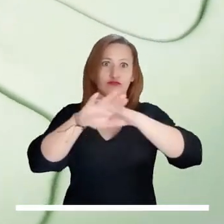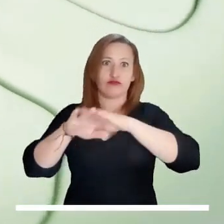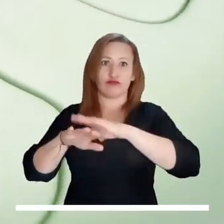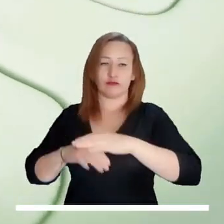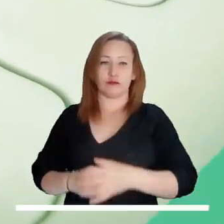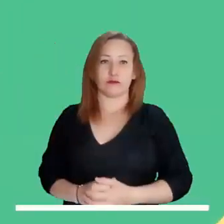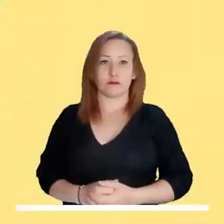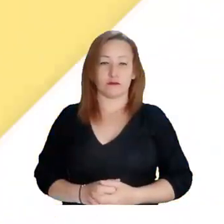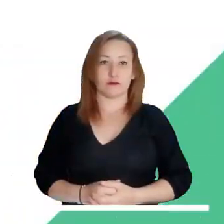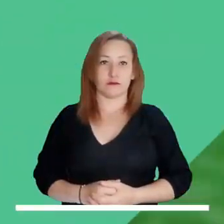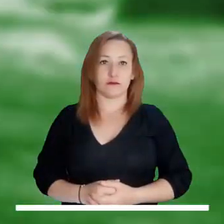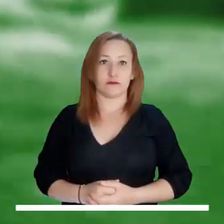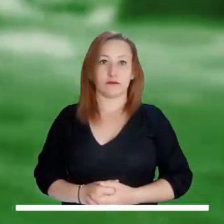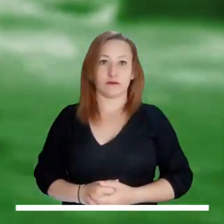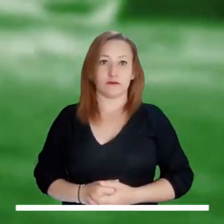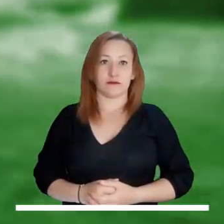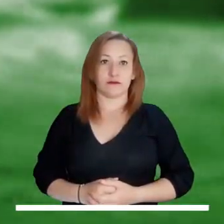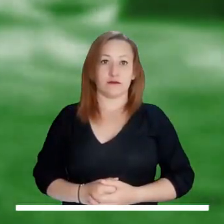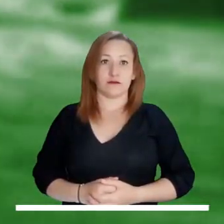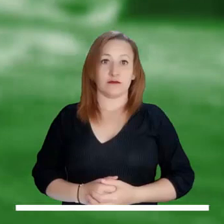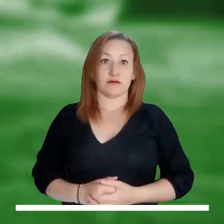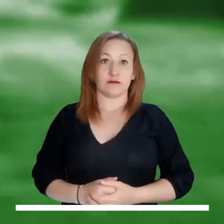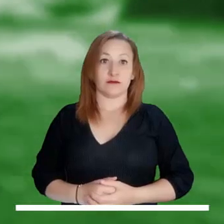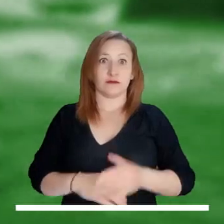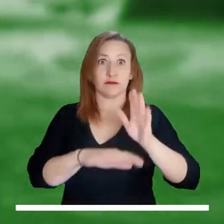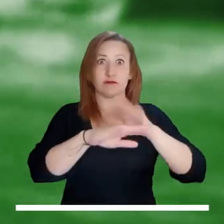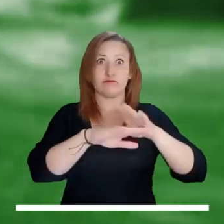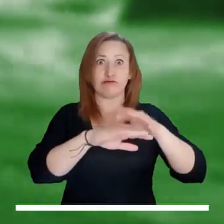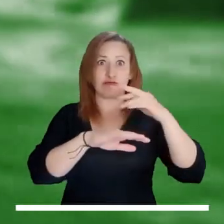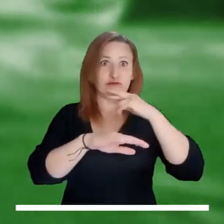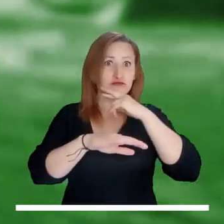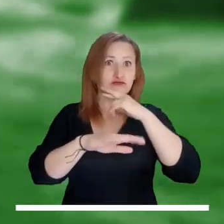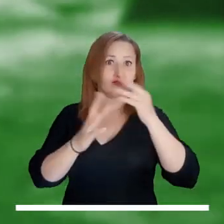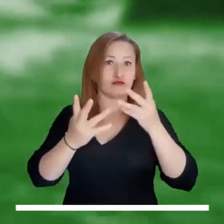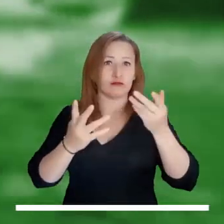secas. Veamos ahora las alertas que se encuentran activas.